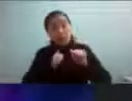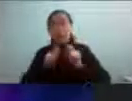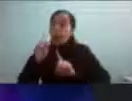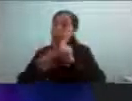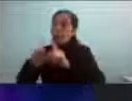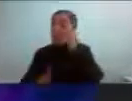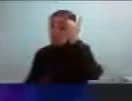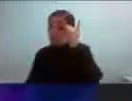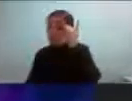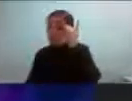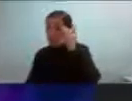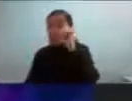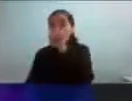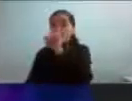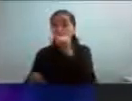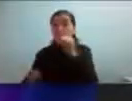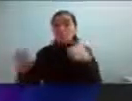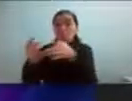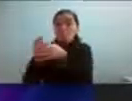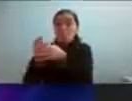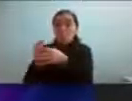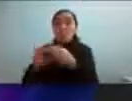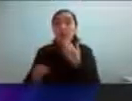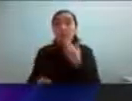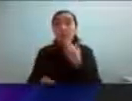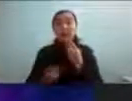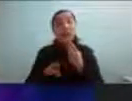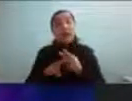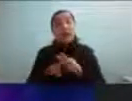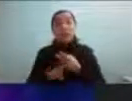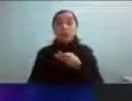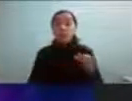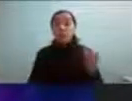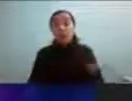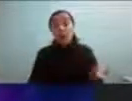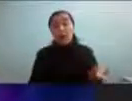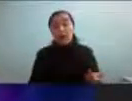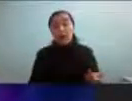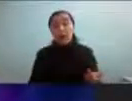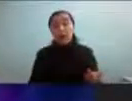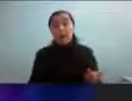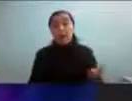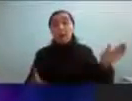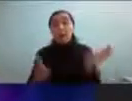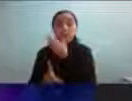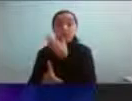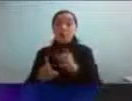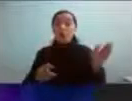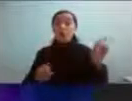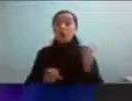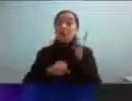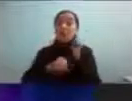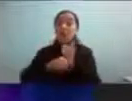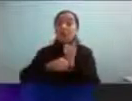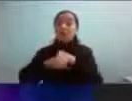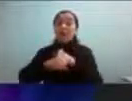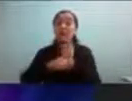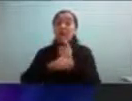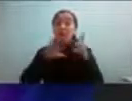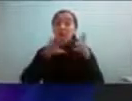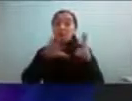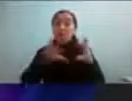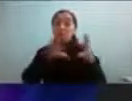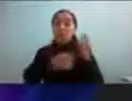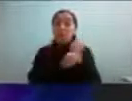es el tema de el abuso sexual la violencia de género el mobbing y el acoso laboral la